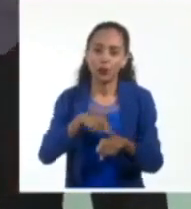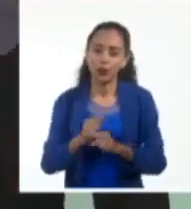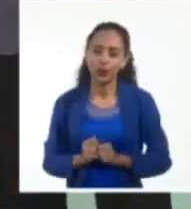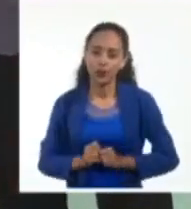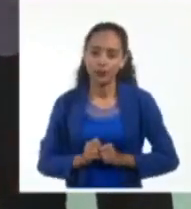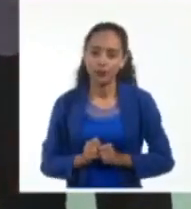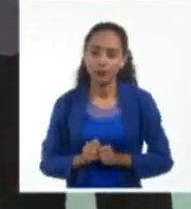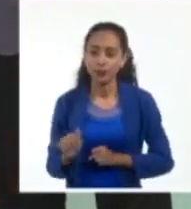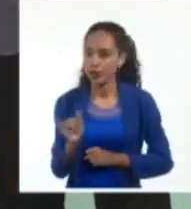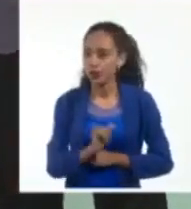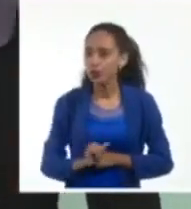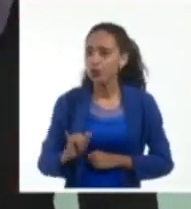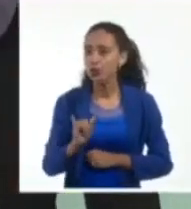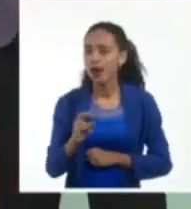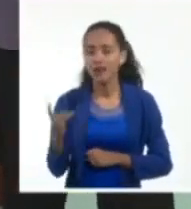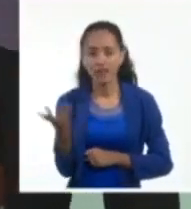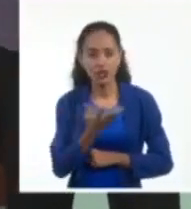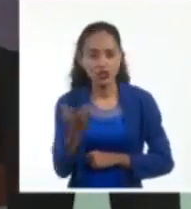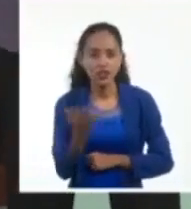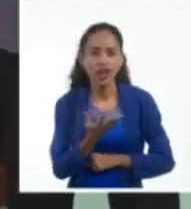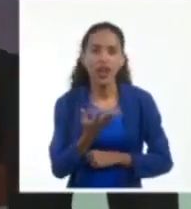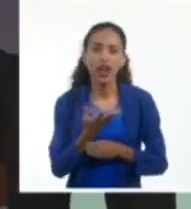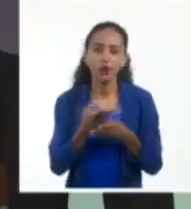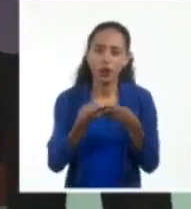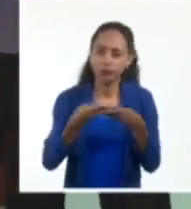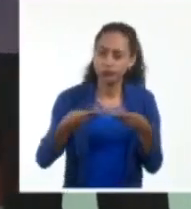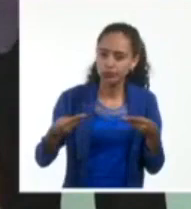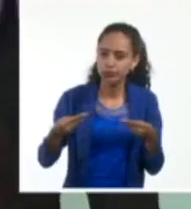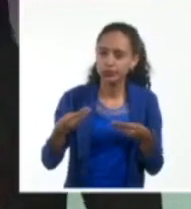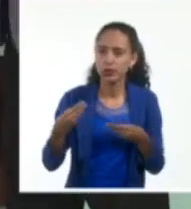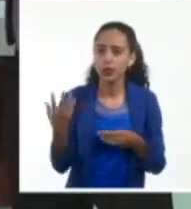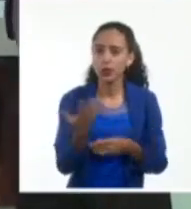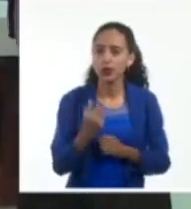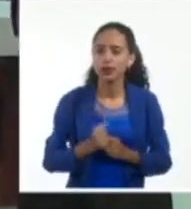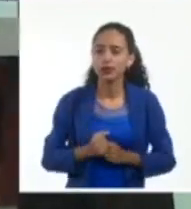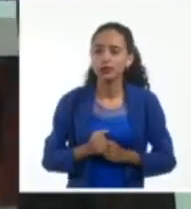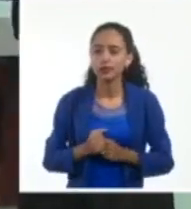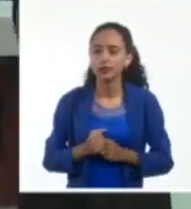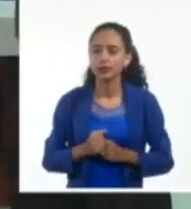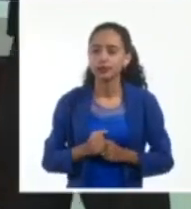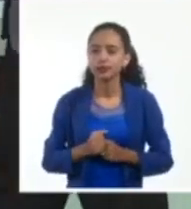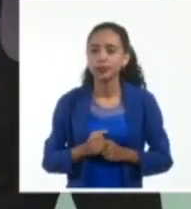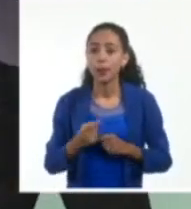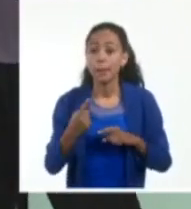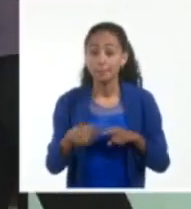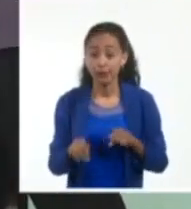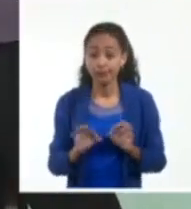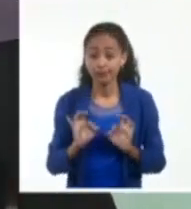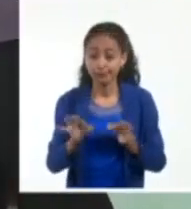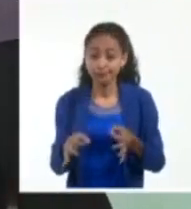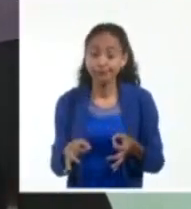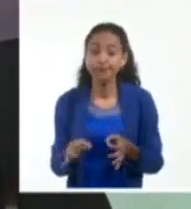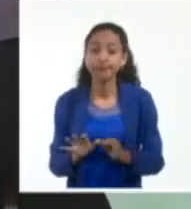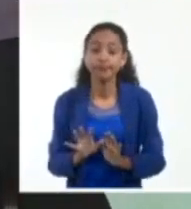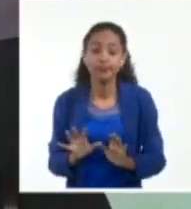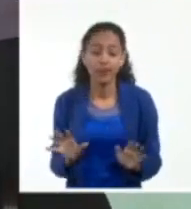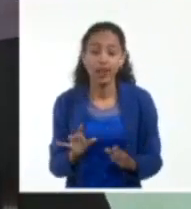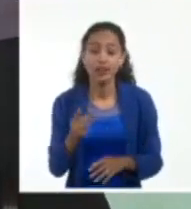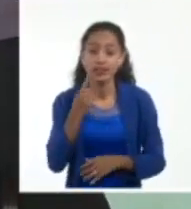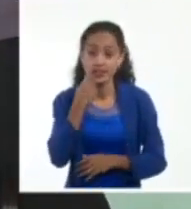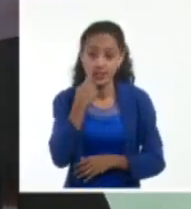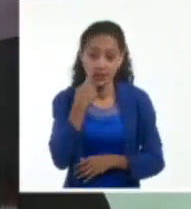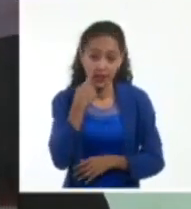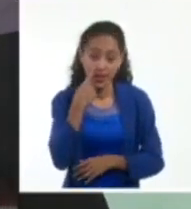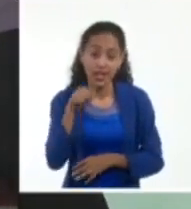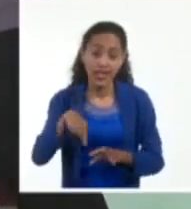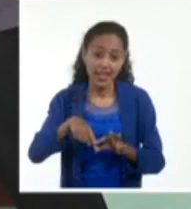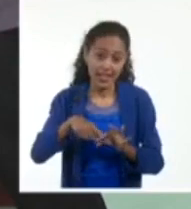fluctuado su velocidad de traslación. Esto va a tener que ver también con los plazos de llegada. Pero lo real es que ya está la afectación sobre la